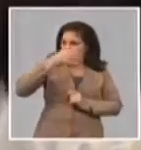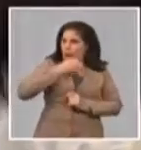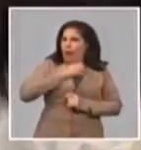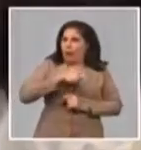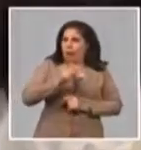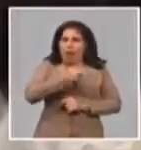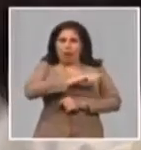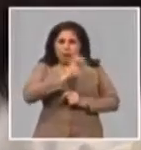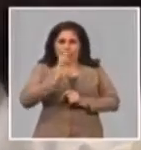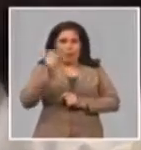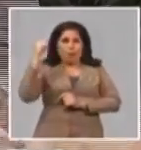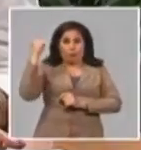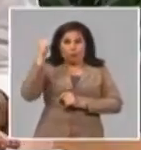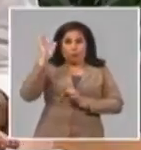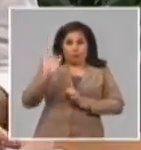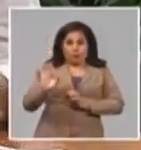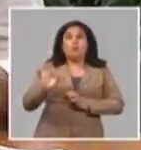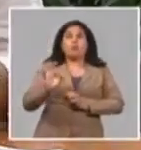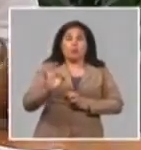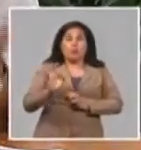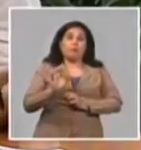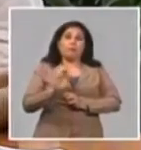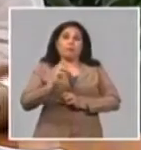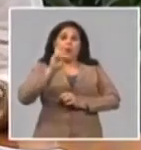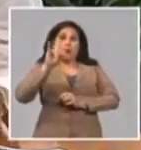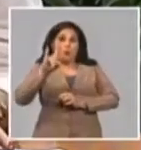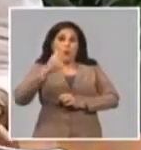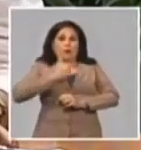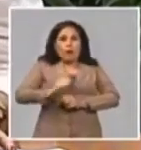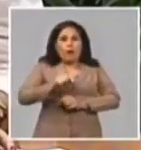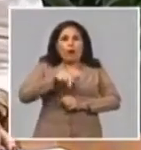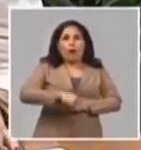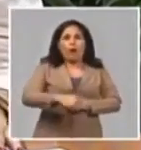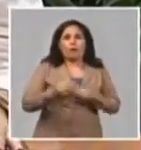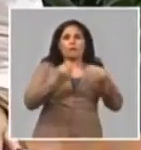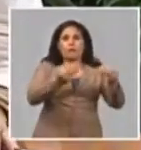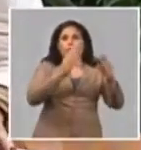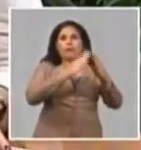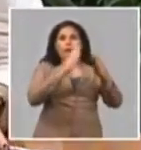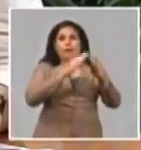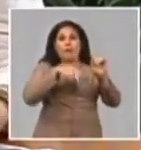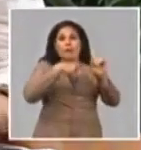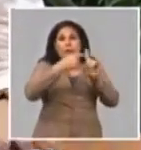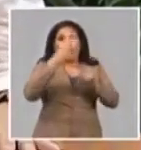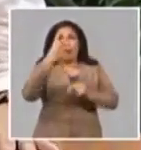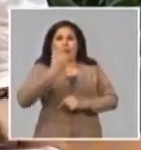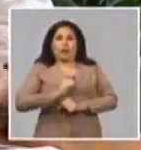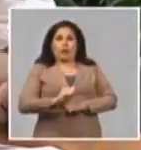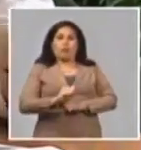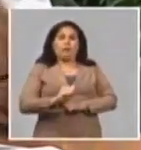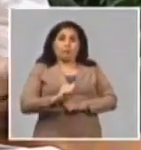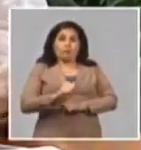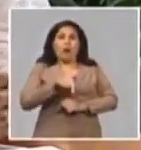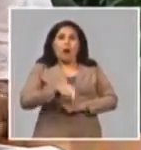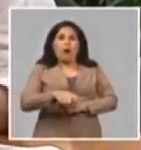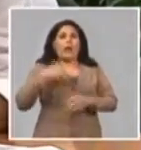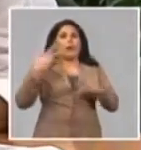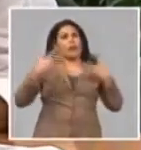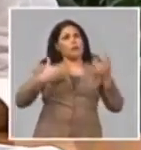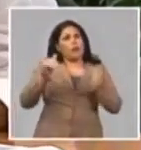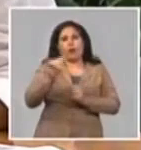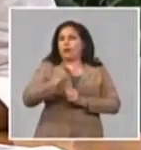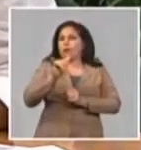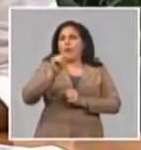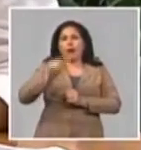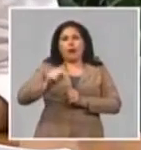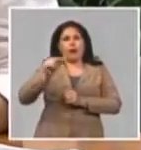Exacto, como esa familia es un ejemplo en darle entonces vivienda a esta madre y bueno, estimular también